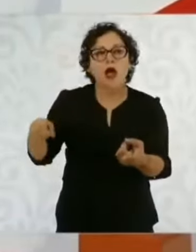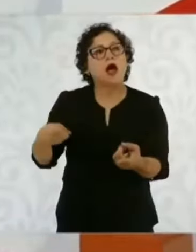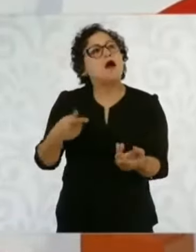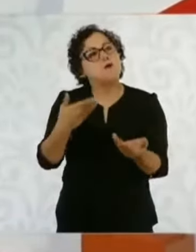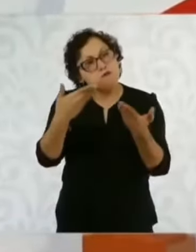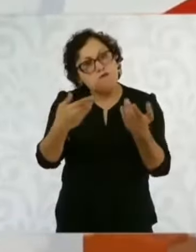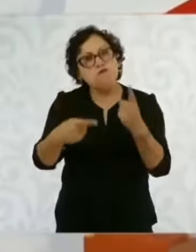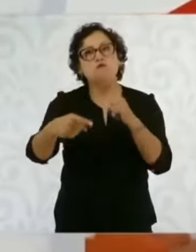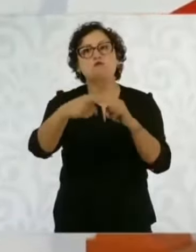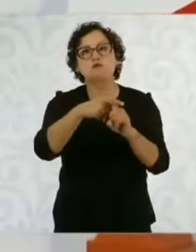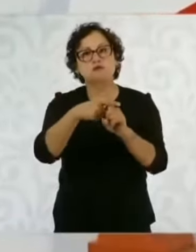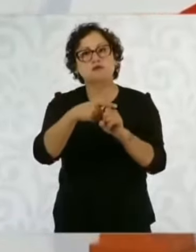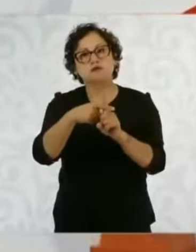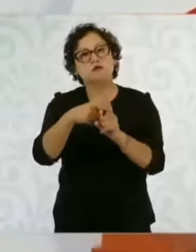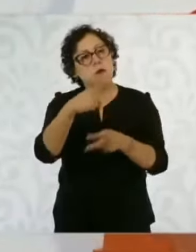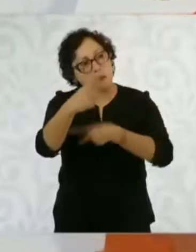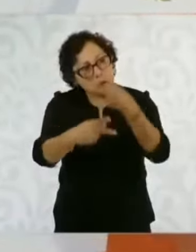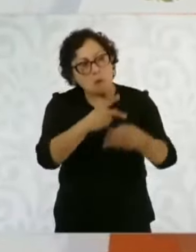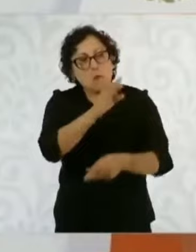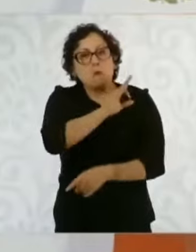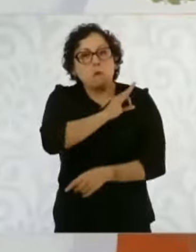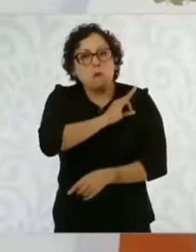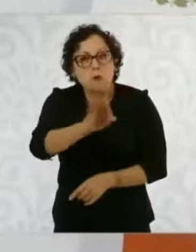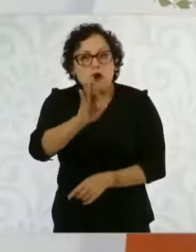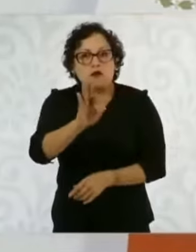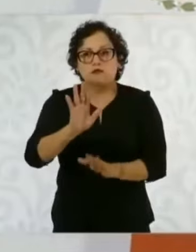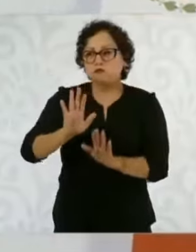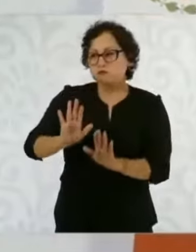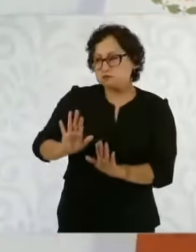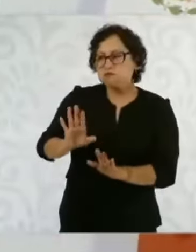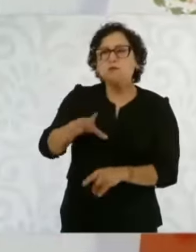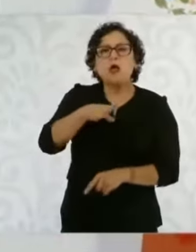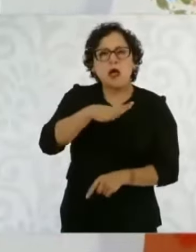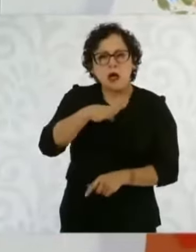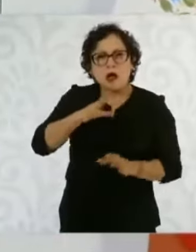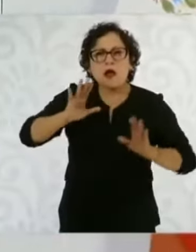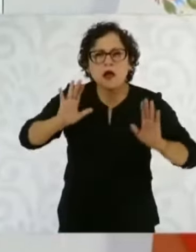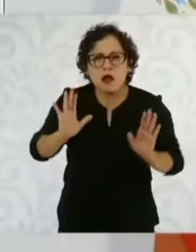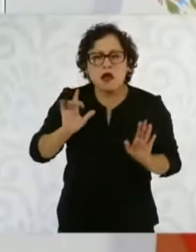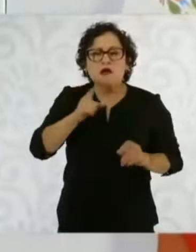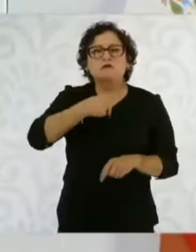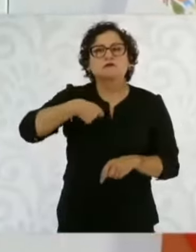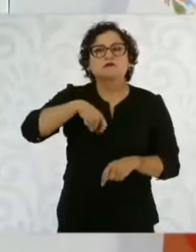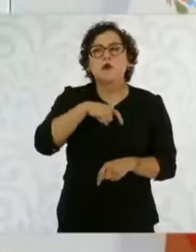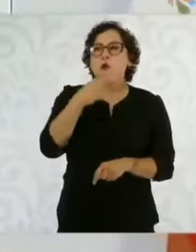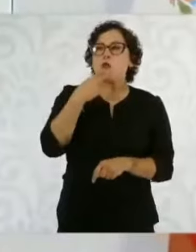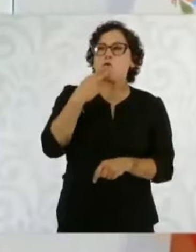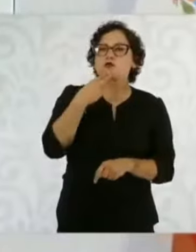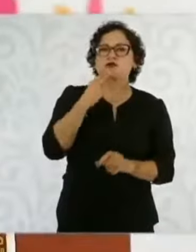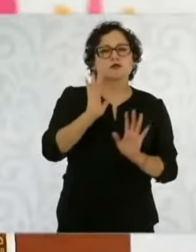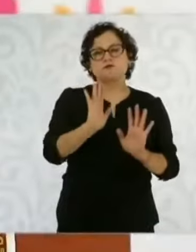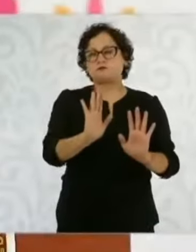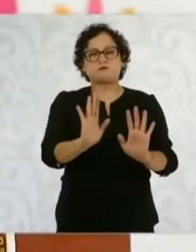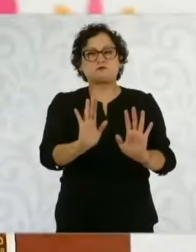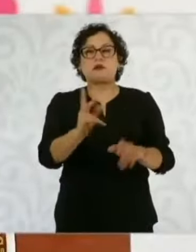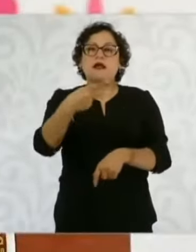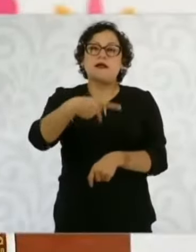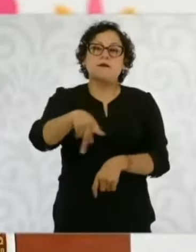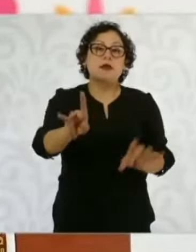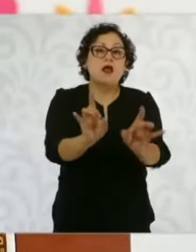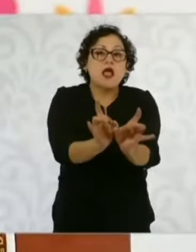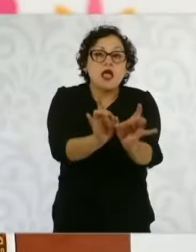creo que sea necesario, pero es importante pues que en un momento dado que hubiera una